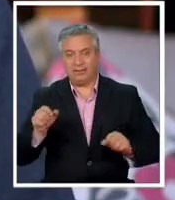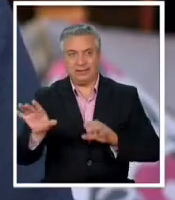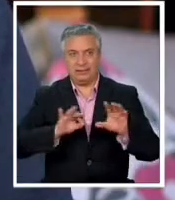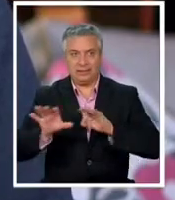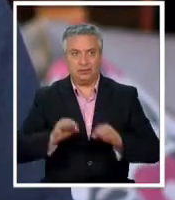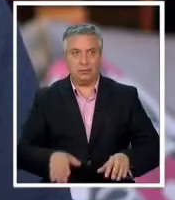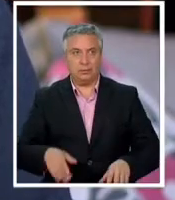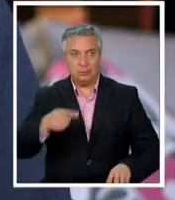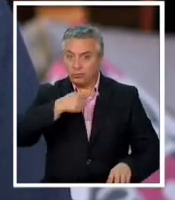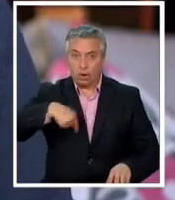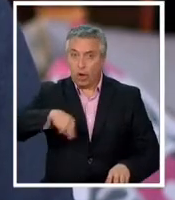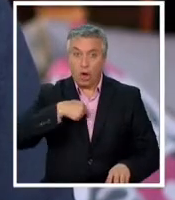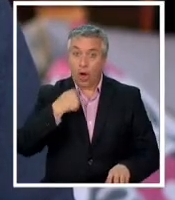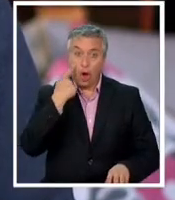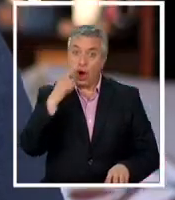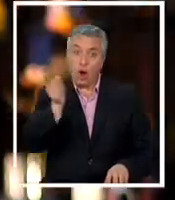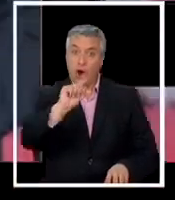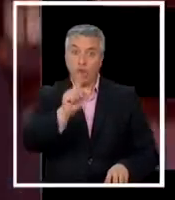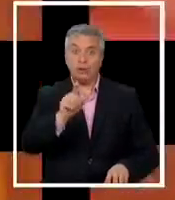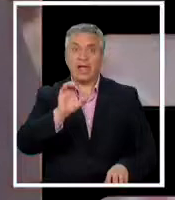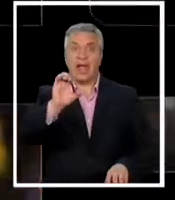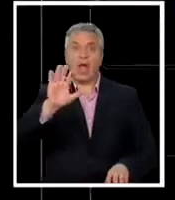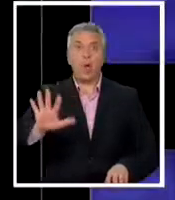Nosotros no conocían el fútbol europeo